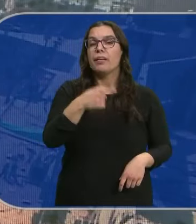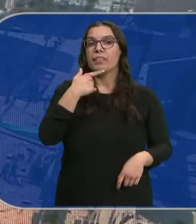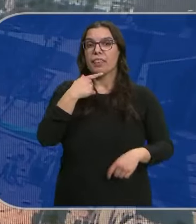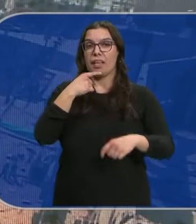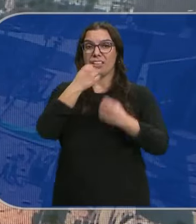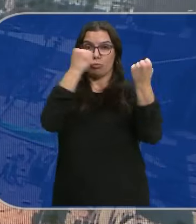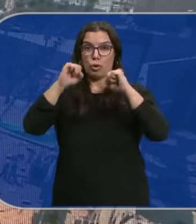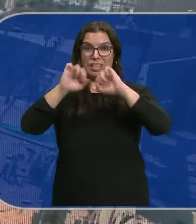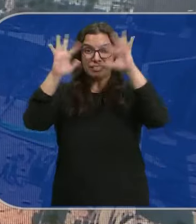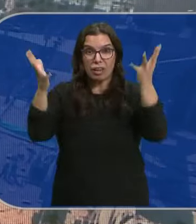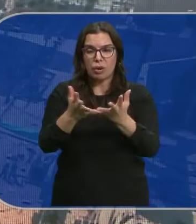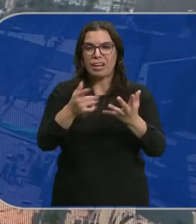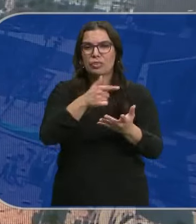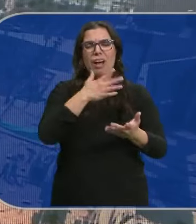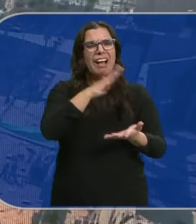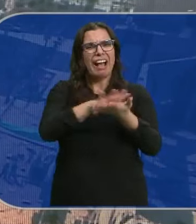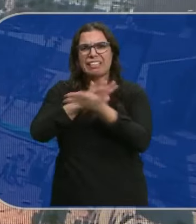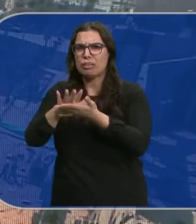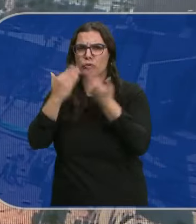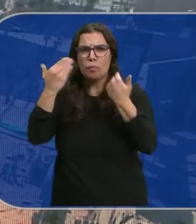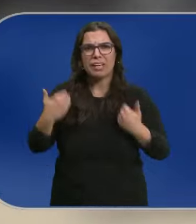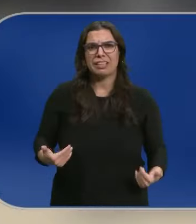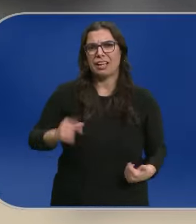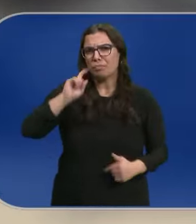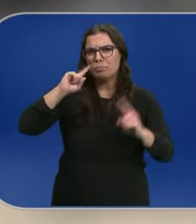franja Como una catástrofe humanitaria sin precedentes